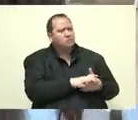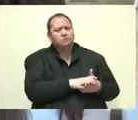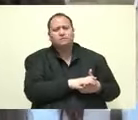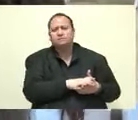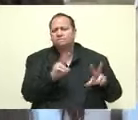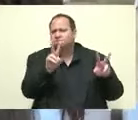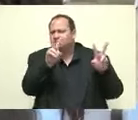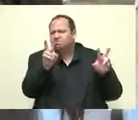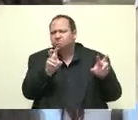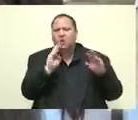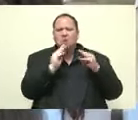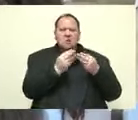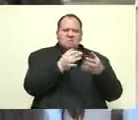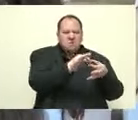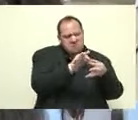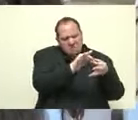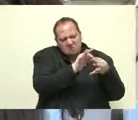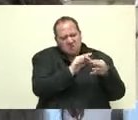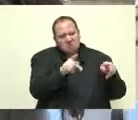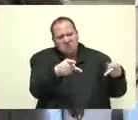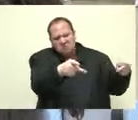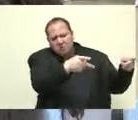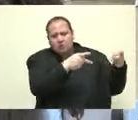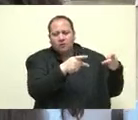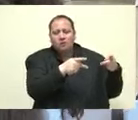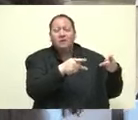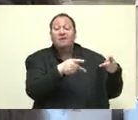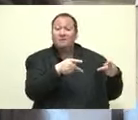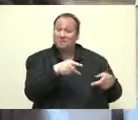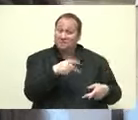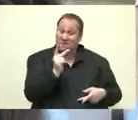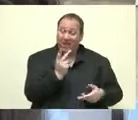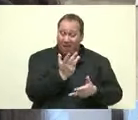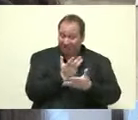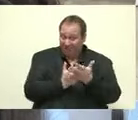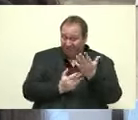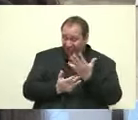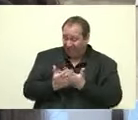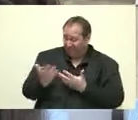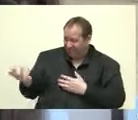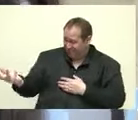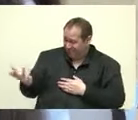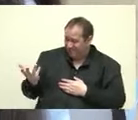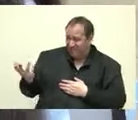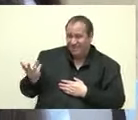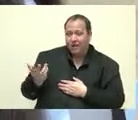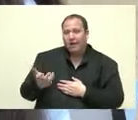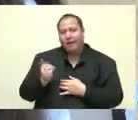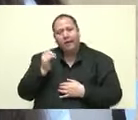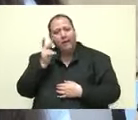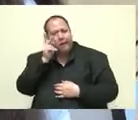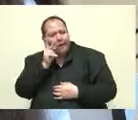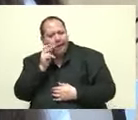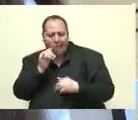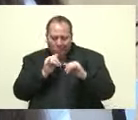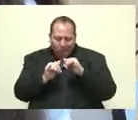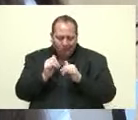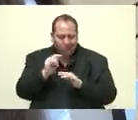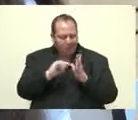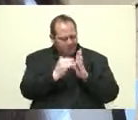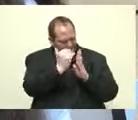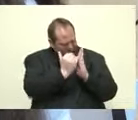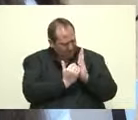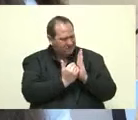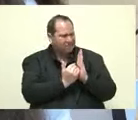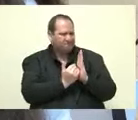relacionado al tema de narcotráfico, narcomenudeo, sin embargo, las acciones que aquí se muestran como arcoímetros y reducción de las horas, pues